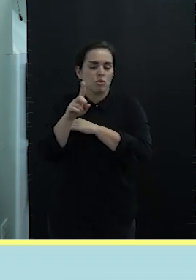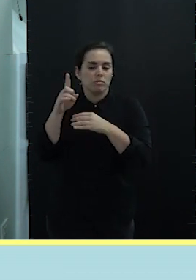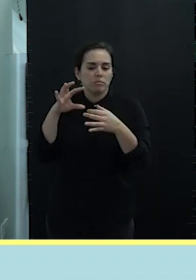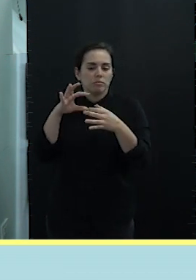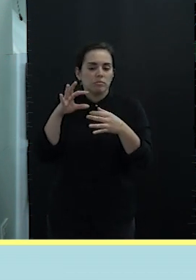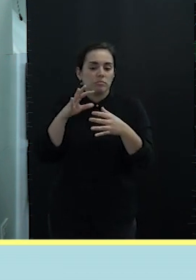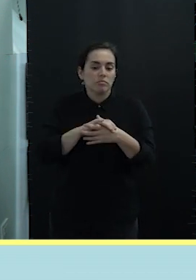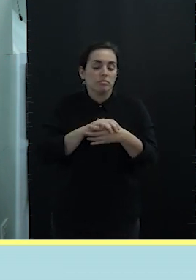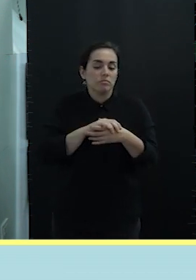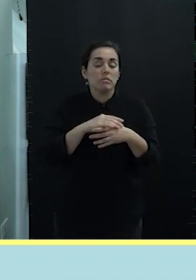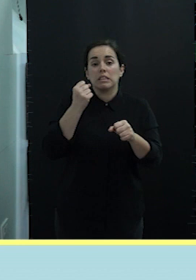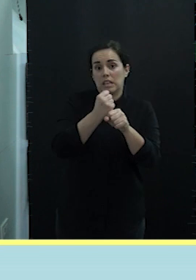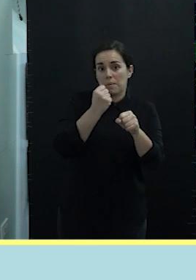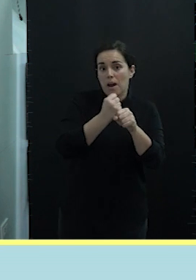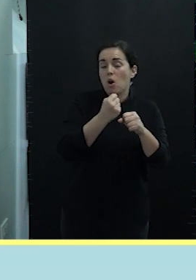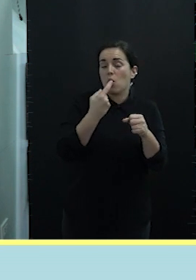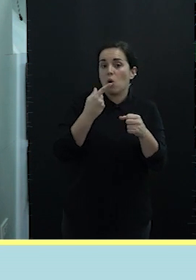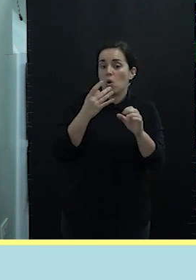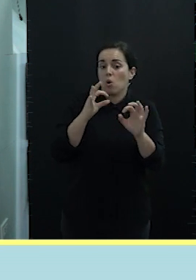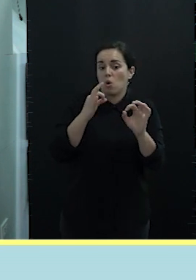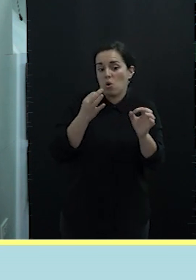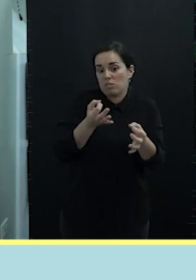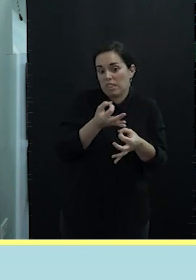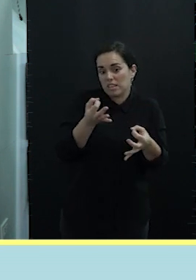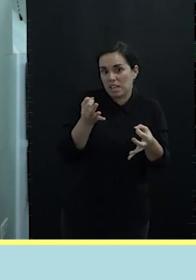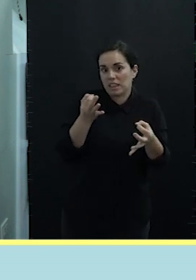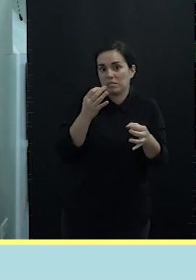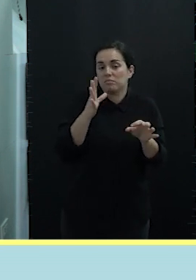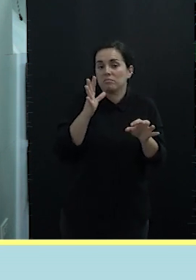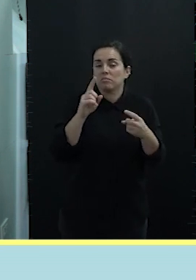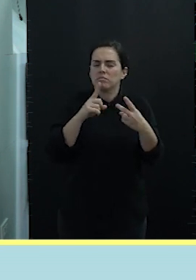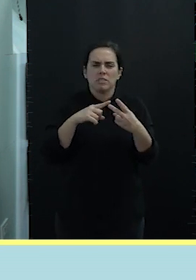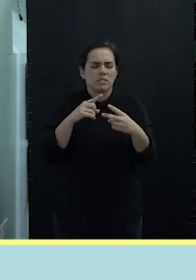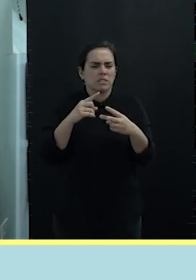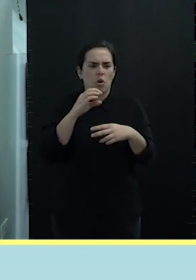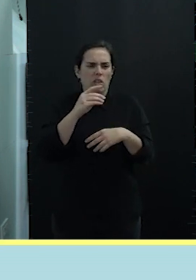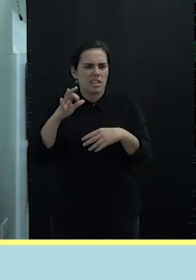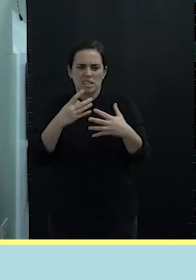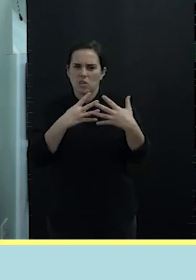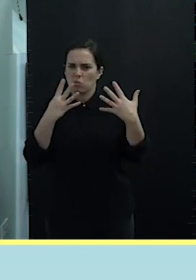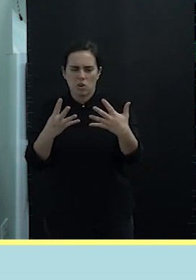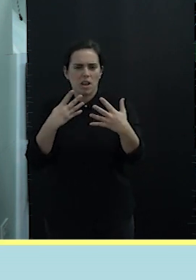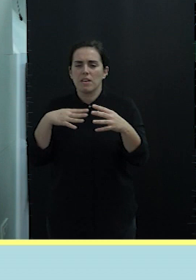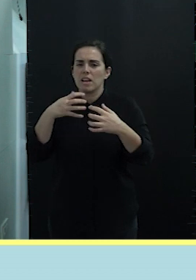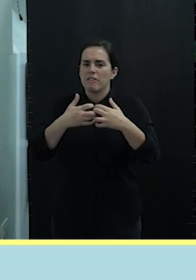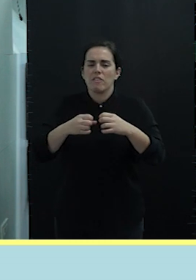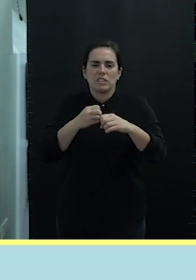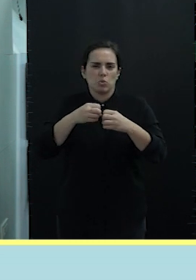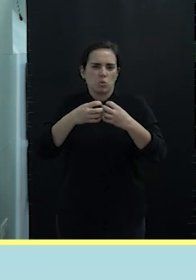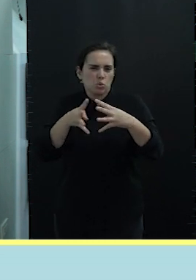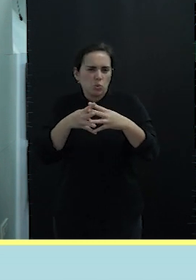Trabajo Decente y Crecimiento Económico, ODS 9, Industria, Innovación e Infraestructura, ODS 11,